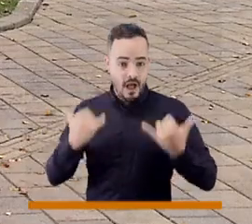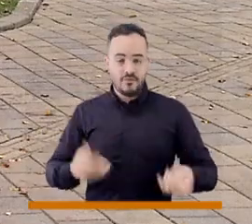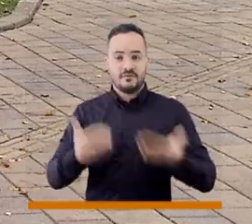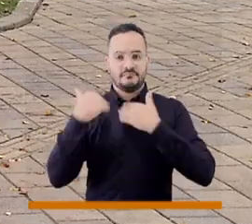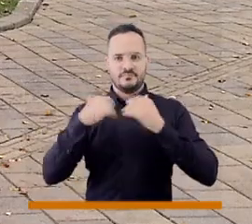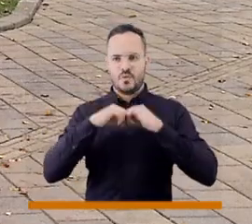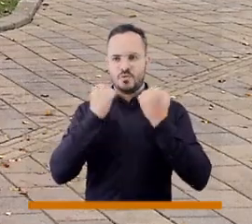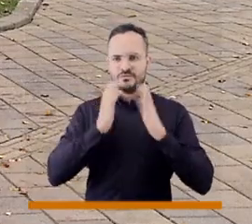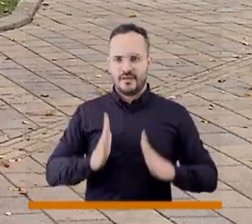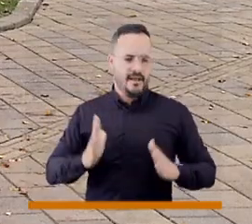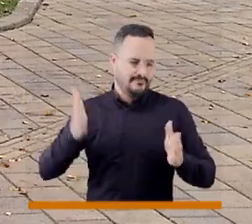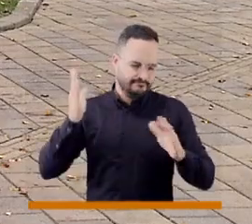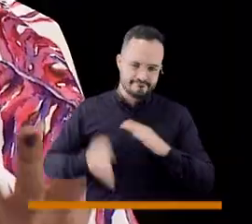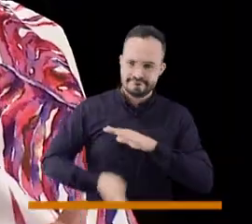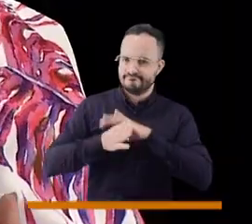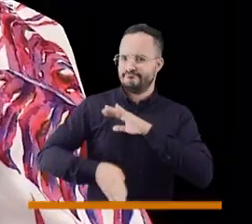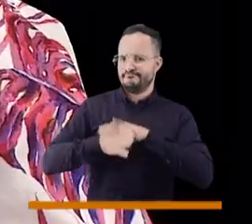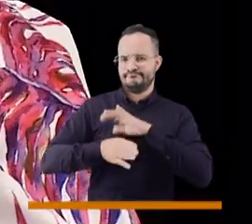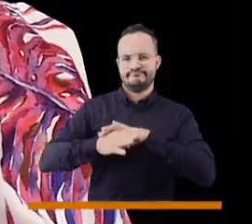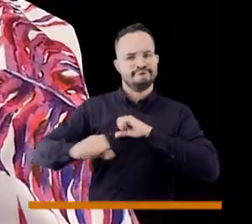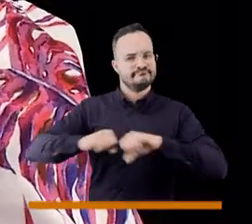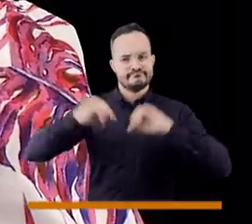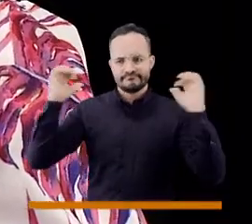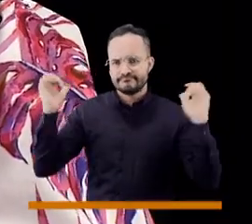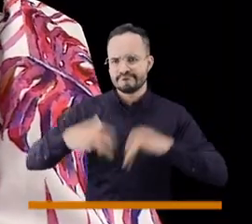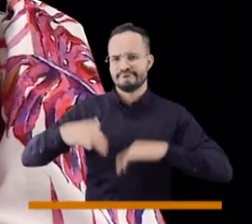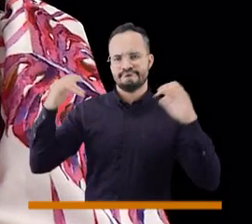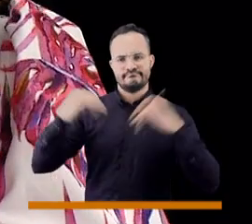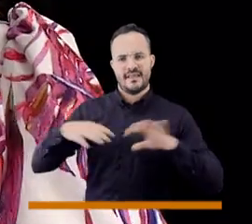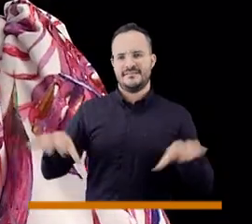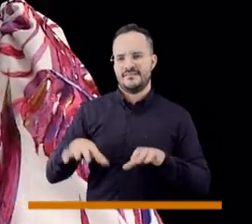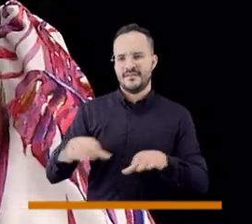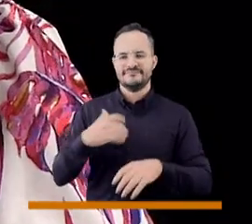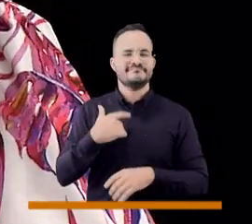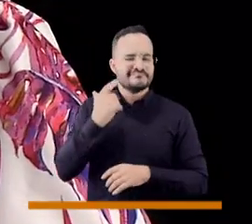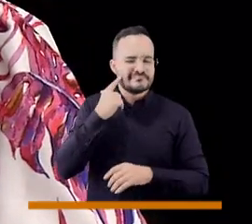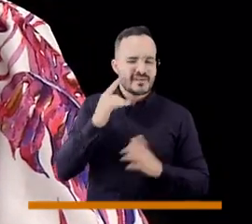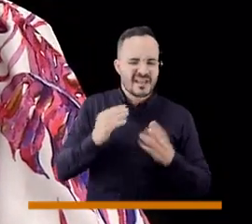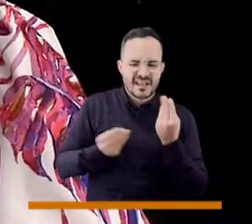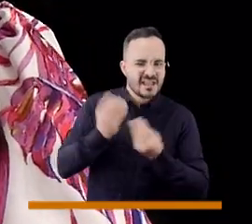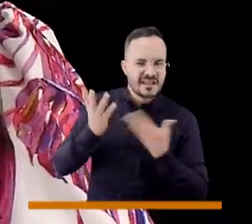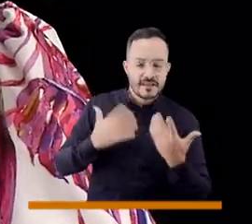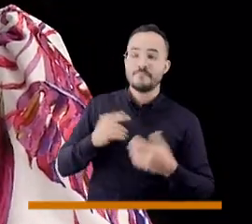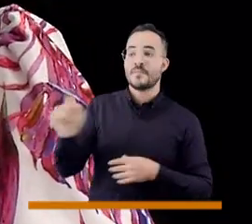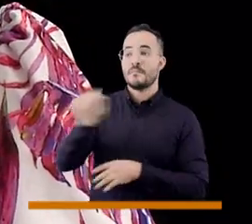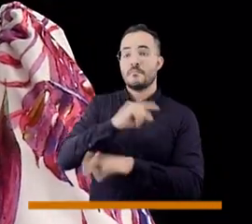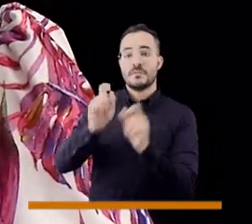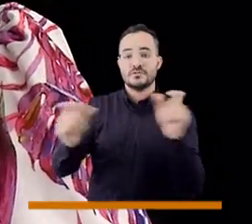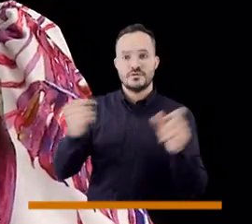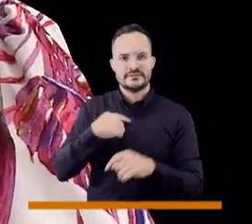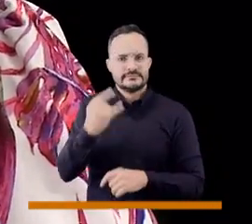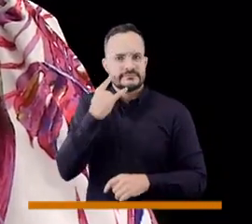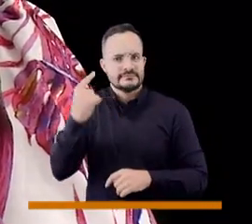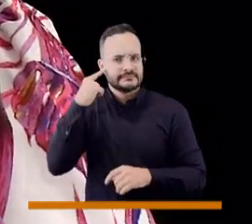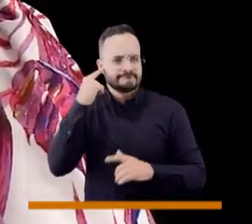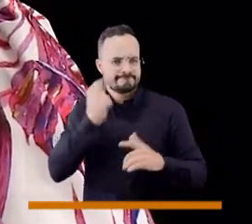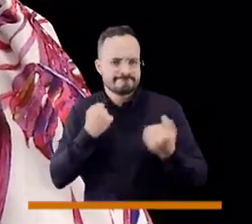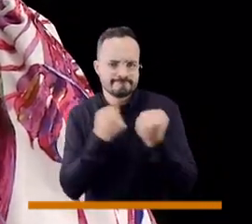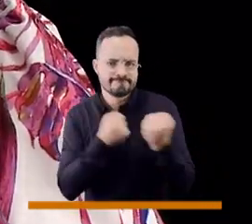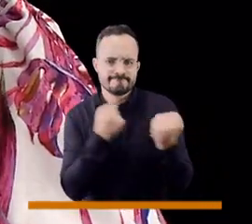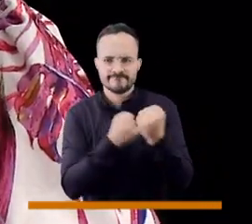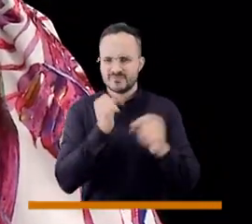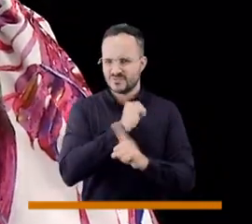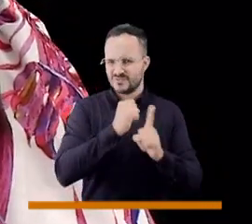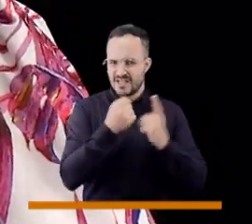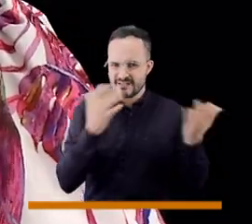territorio. Conociendo y trayendo gente que le gusta el trabajo comunitario. Yo les